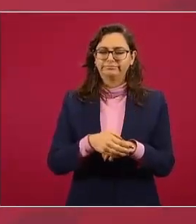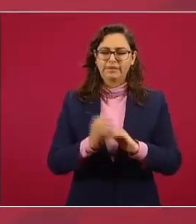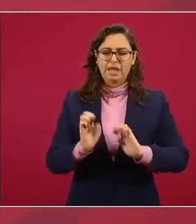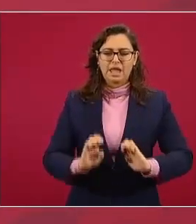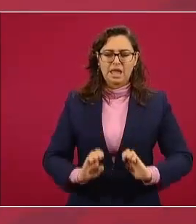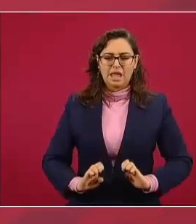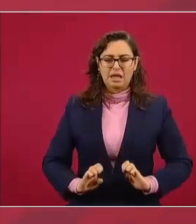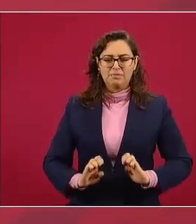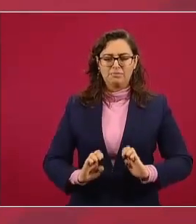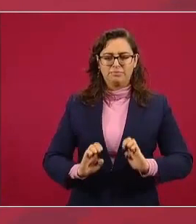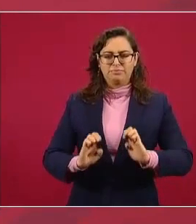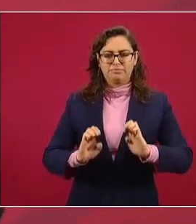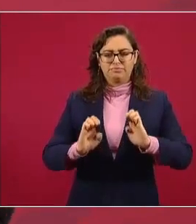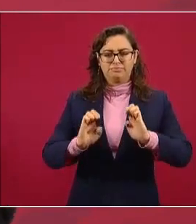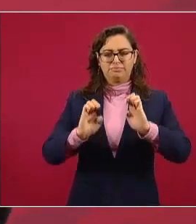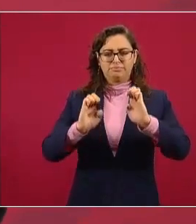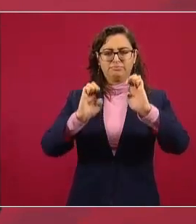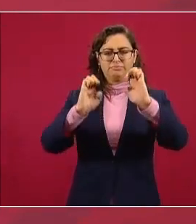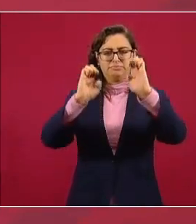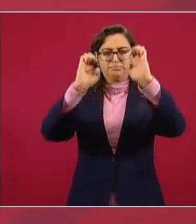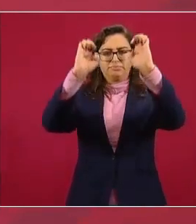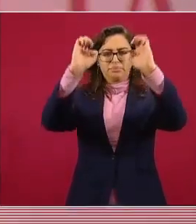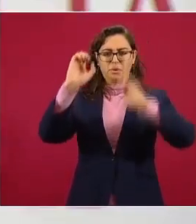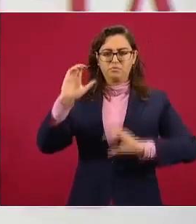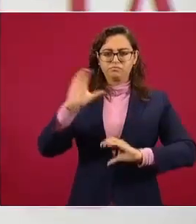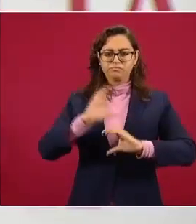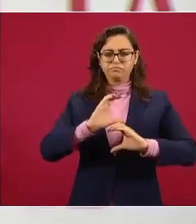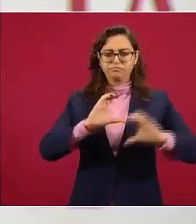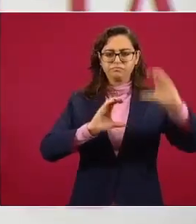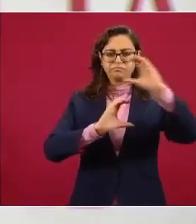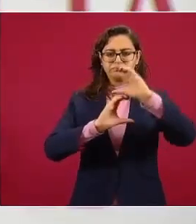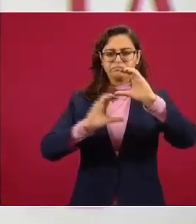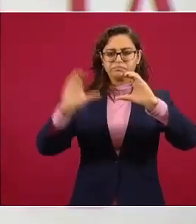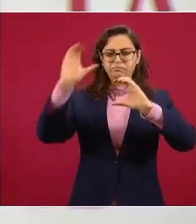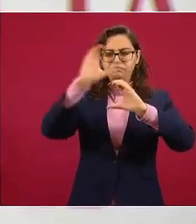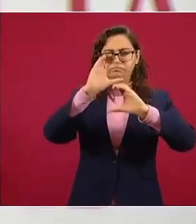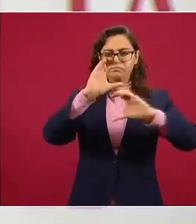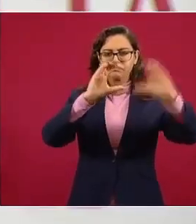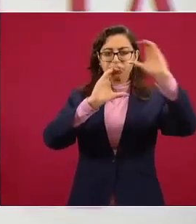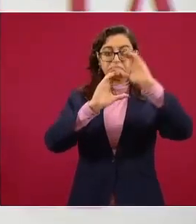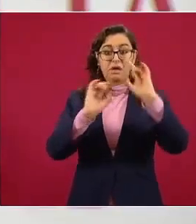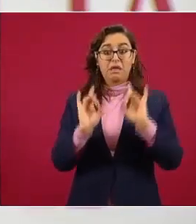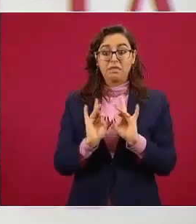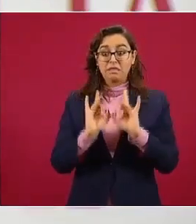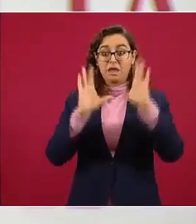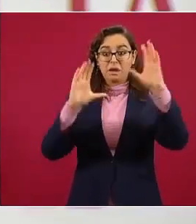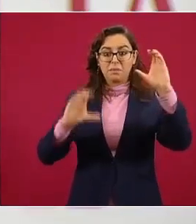y de pronto le quitas un pilar al edificio qué va a pasar con el edificio se va a venir abajo